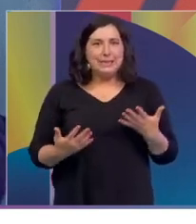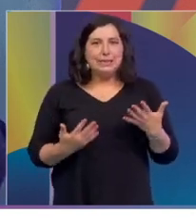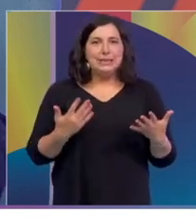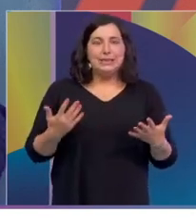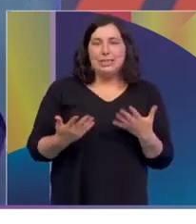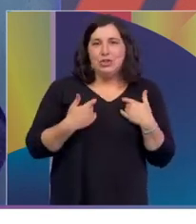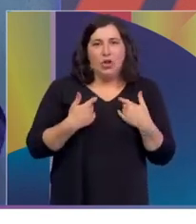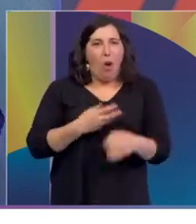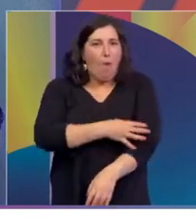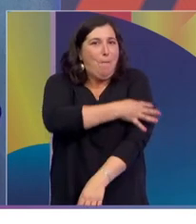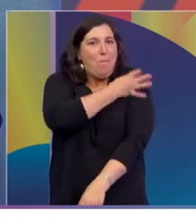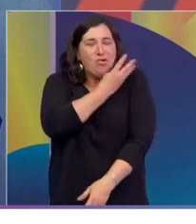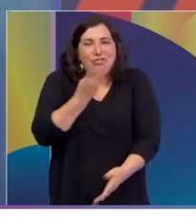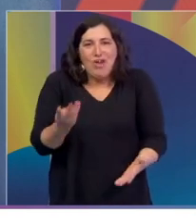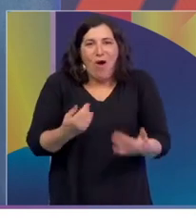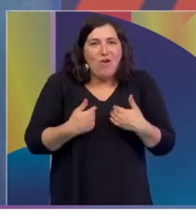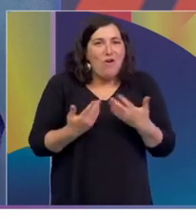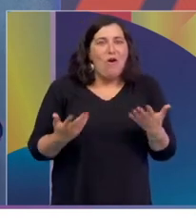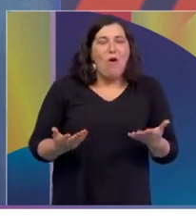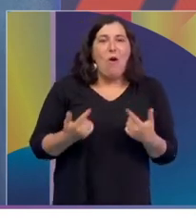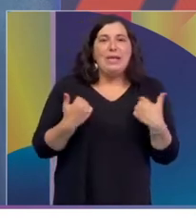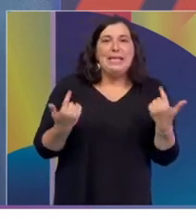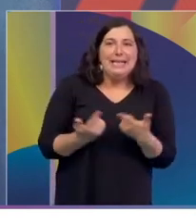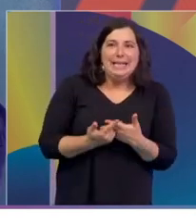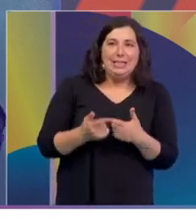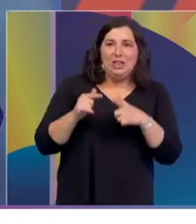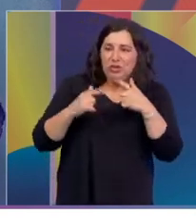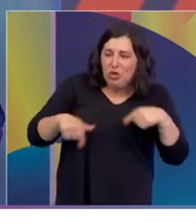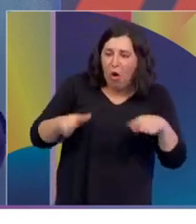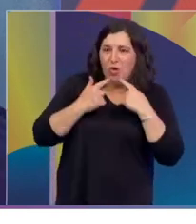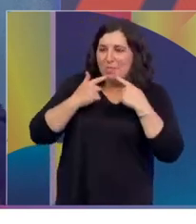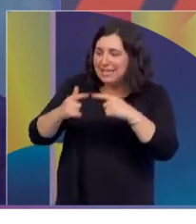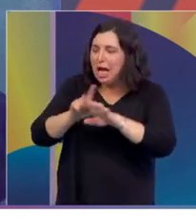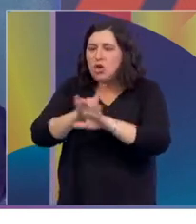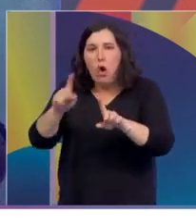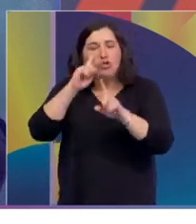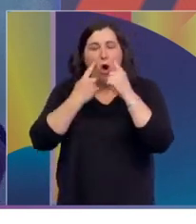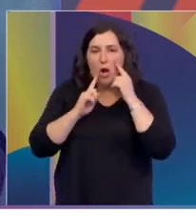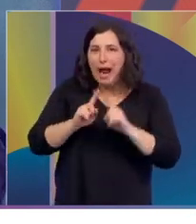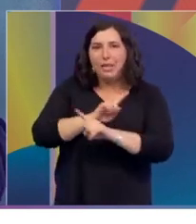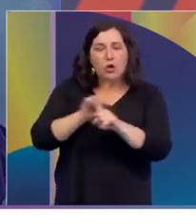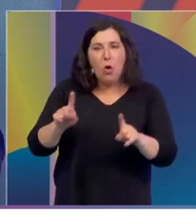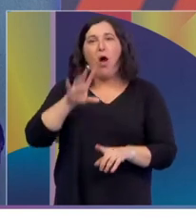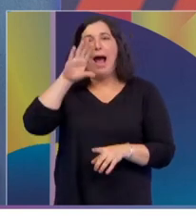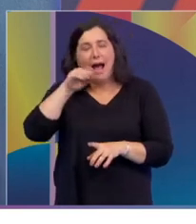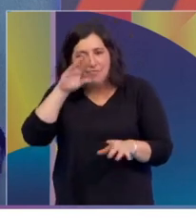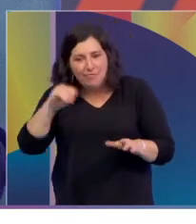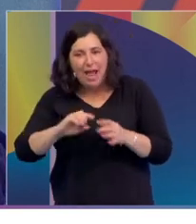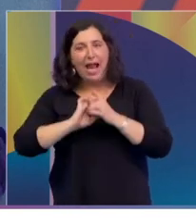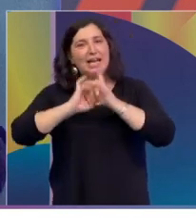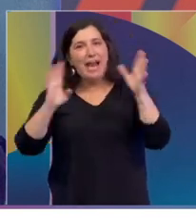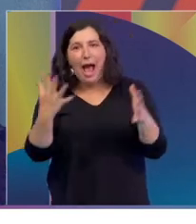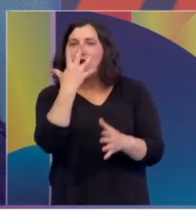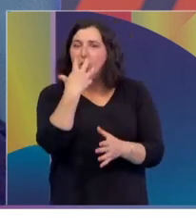de emocionarme y sí me venían diciendo trata de no ponerte a llorar, trata de hablar para que se te